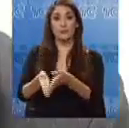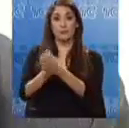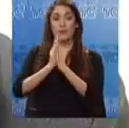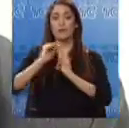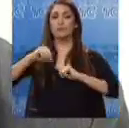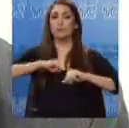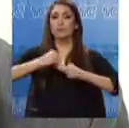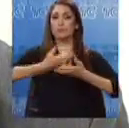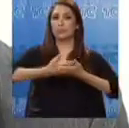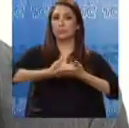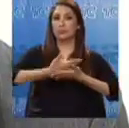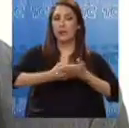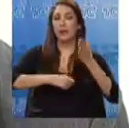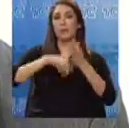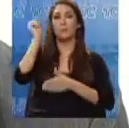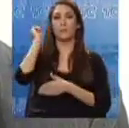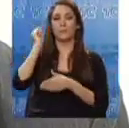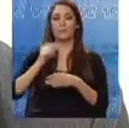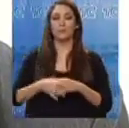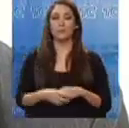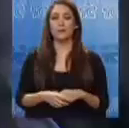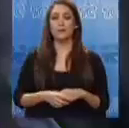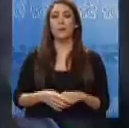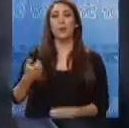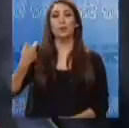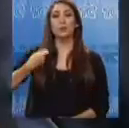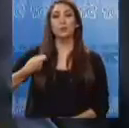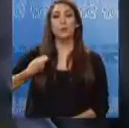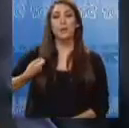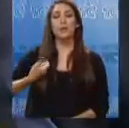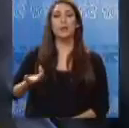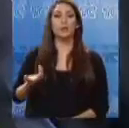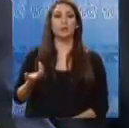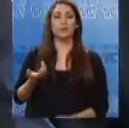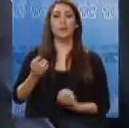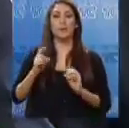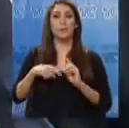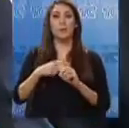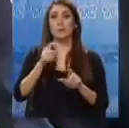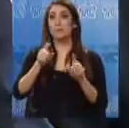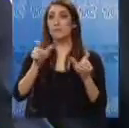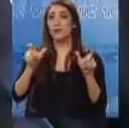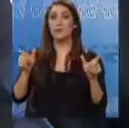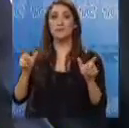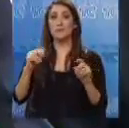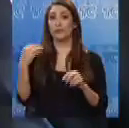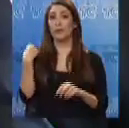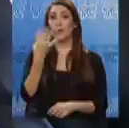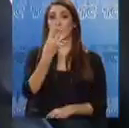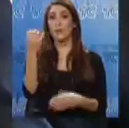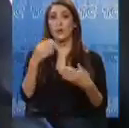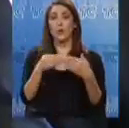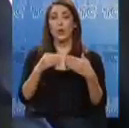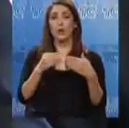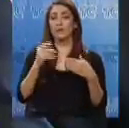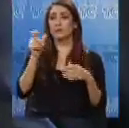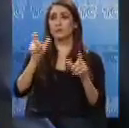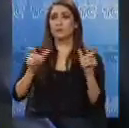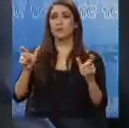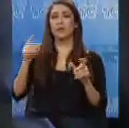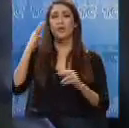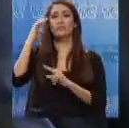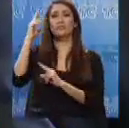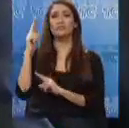trámite y urgente aprobación. Existan sueldos de compañeros míos que no llegan ni a los 400 dólares. En el caso de los señores